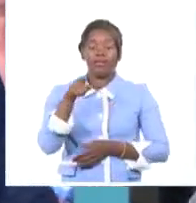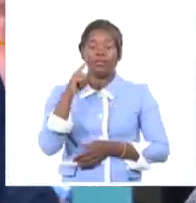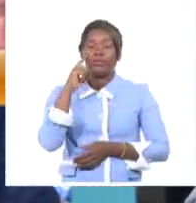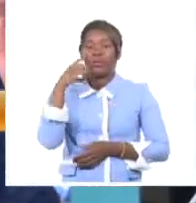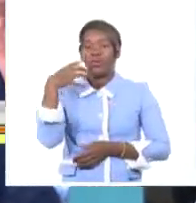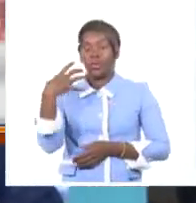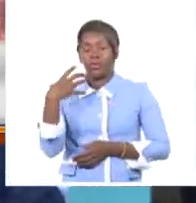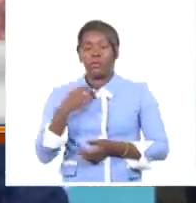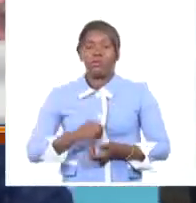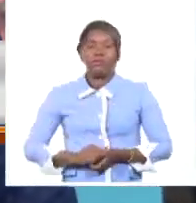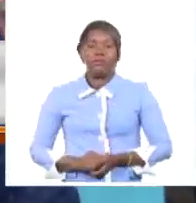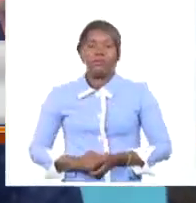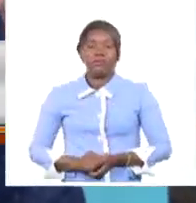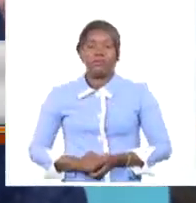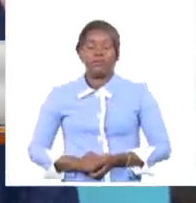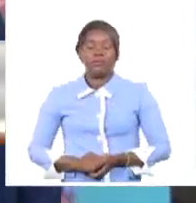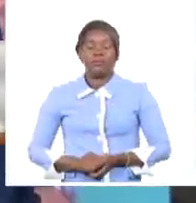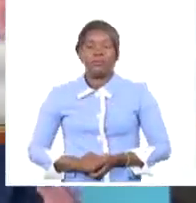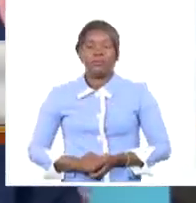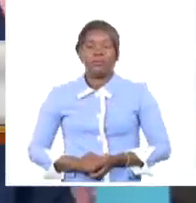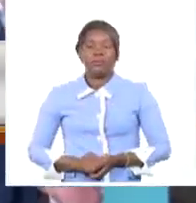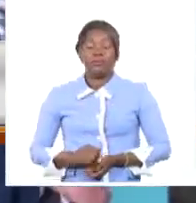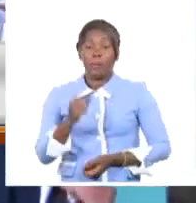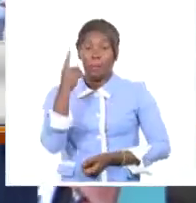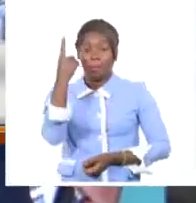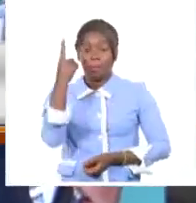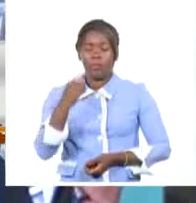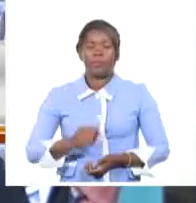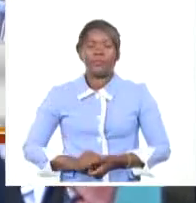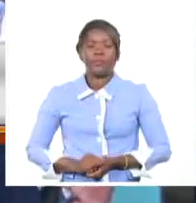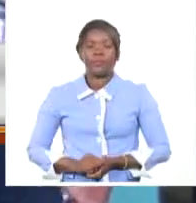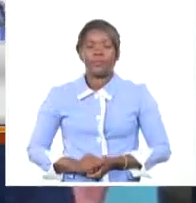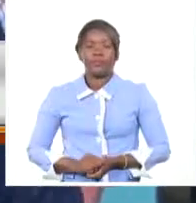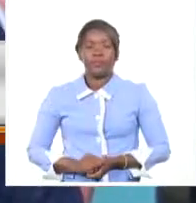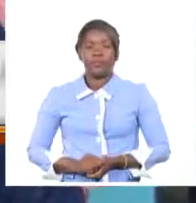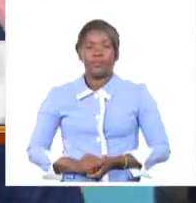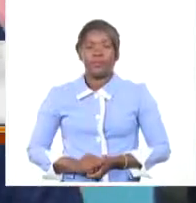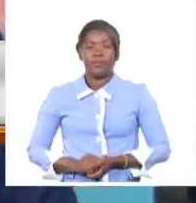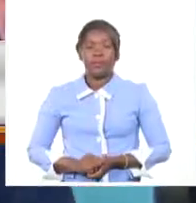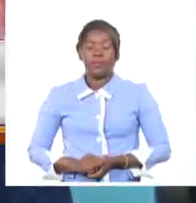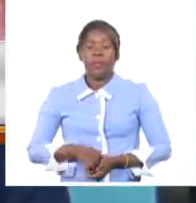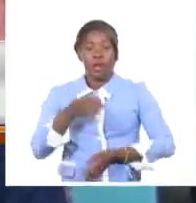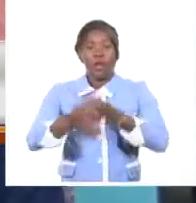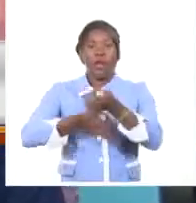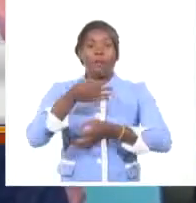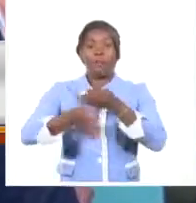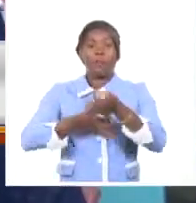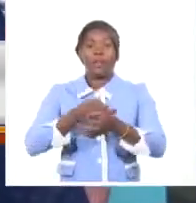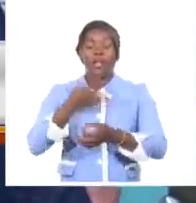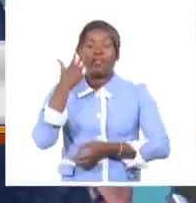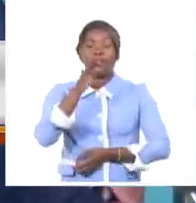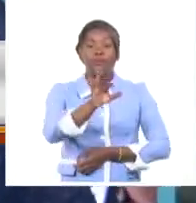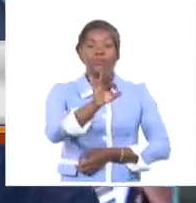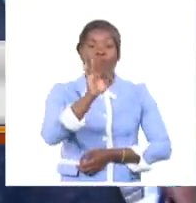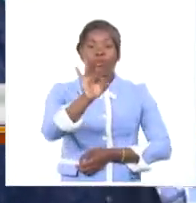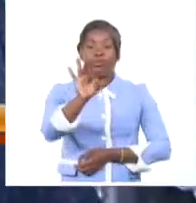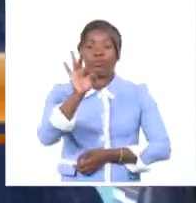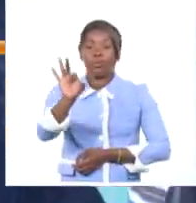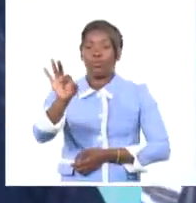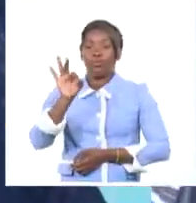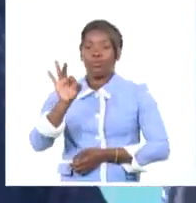grande para el país. Primero, es la máxima expresión de la democracia socialista nuestra.